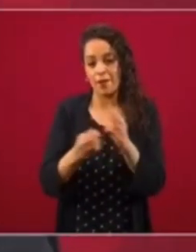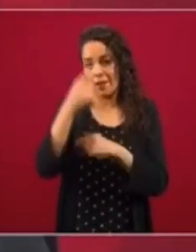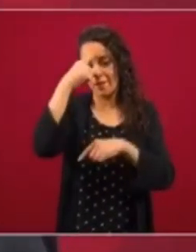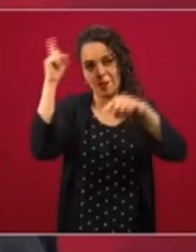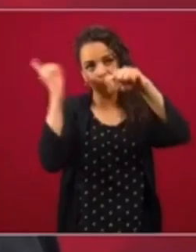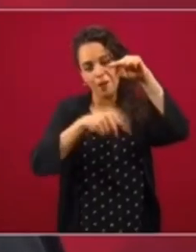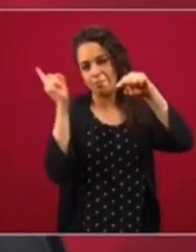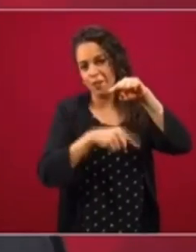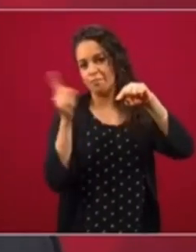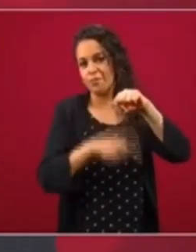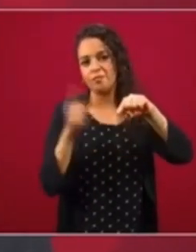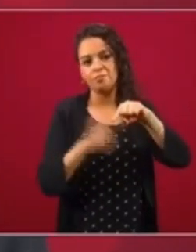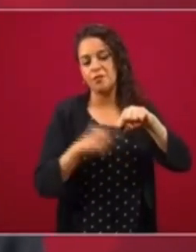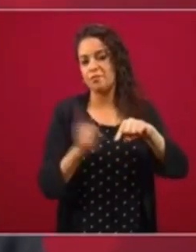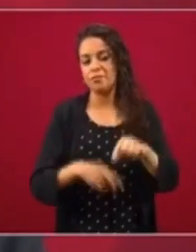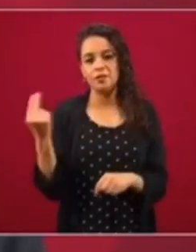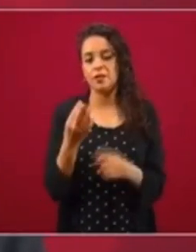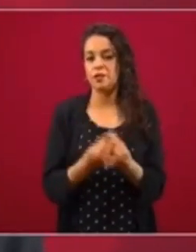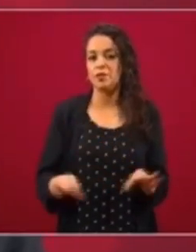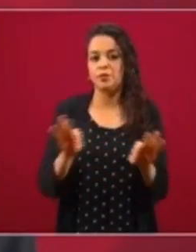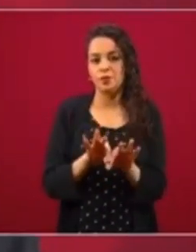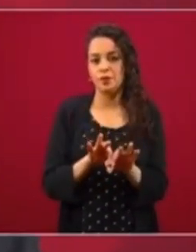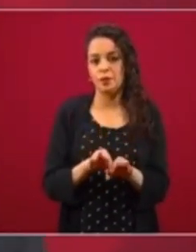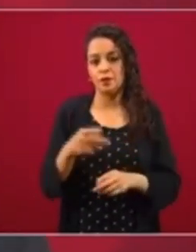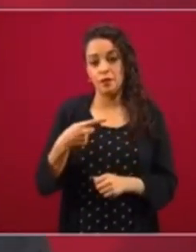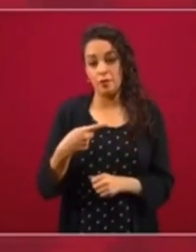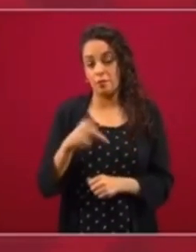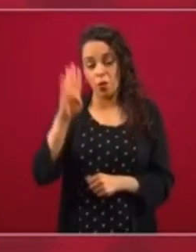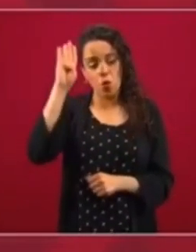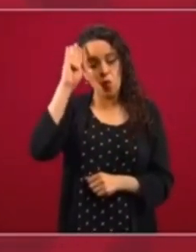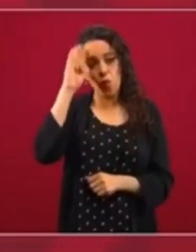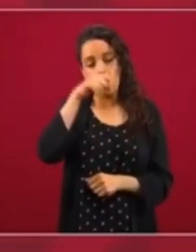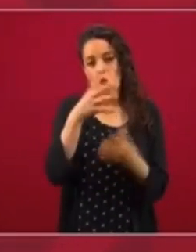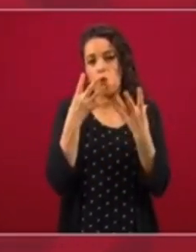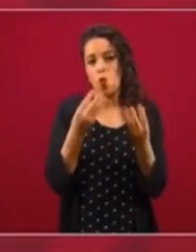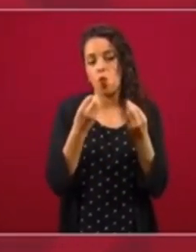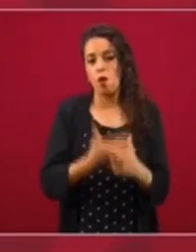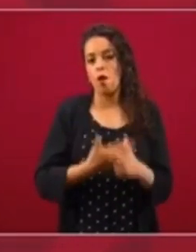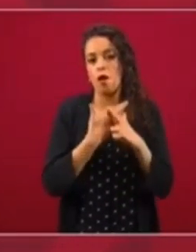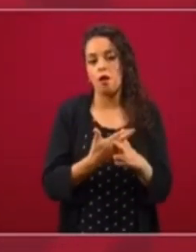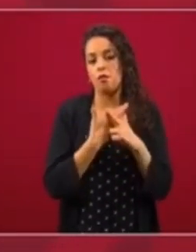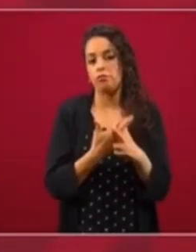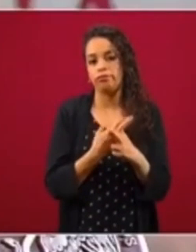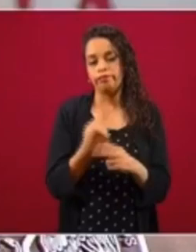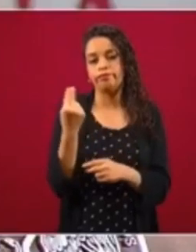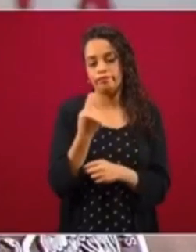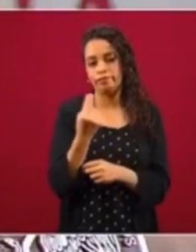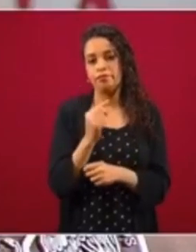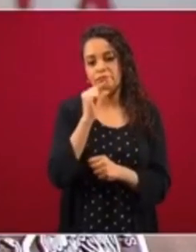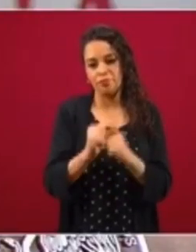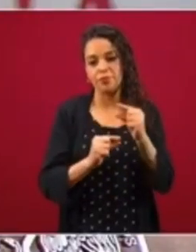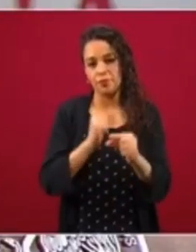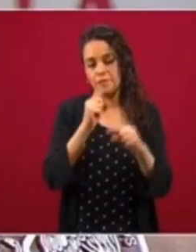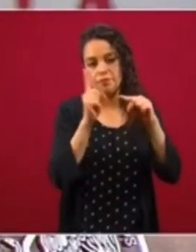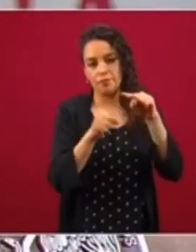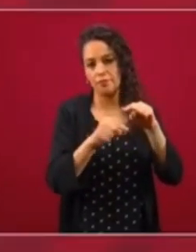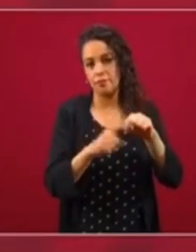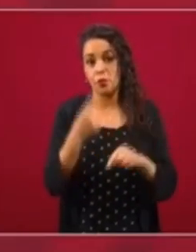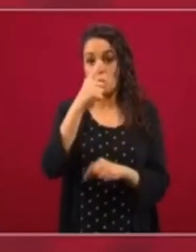limpiando, limpiando el viento, saneando. Pero era mucho en todo,